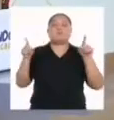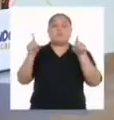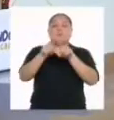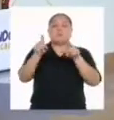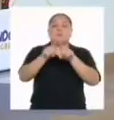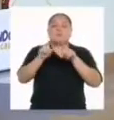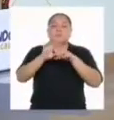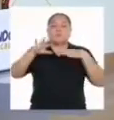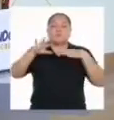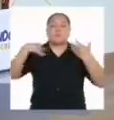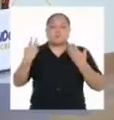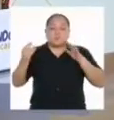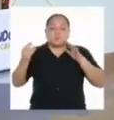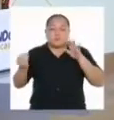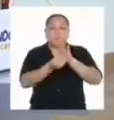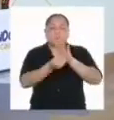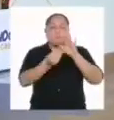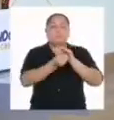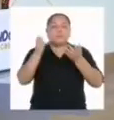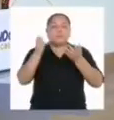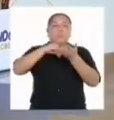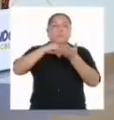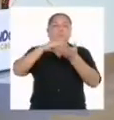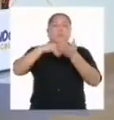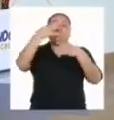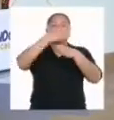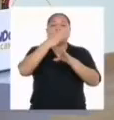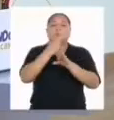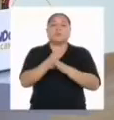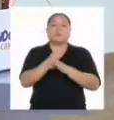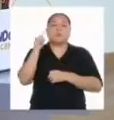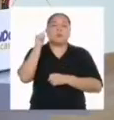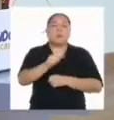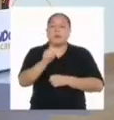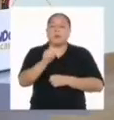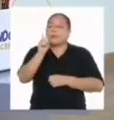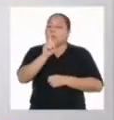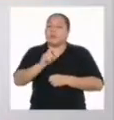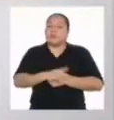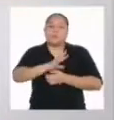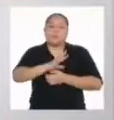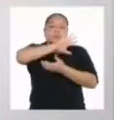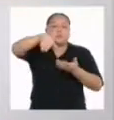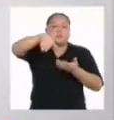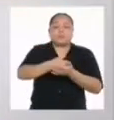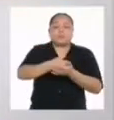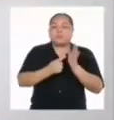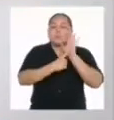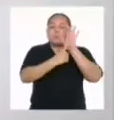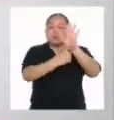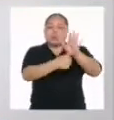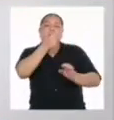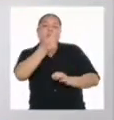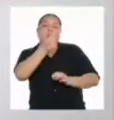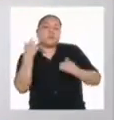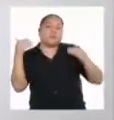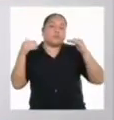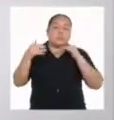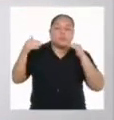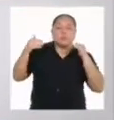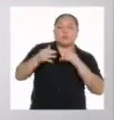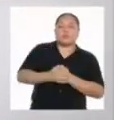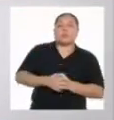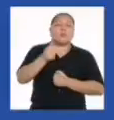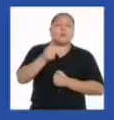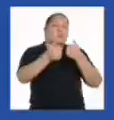podría incluir más figuras, pues esto no es suficiente para expresar todo lo que es rapear. ¿Qué figuras retóricas o